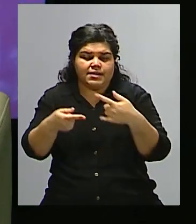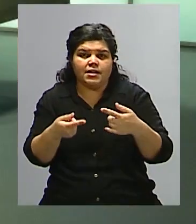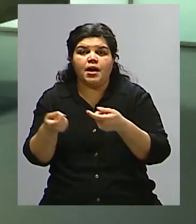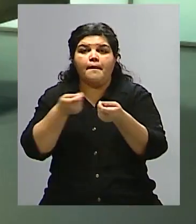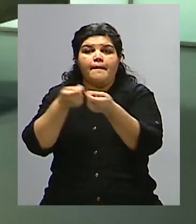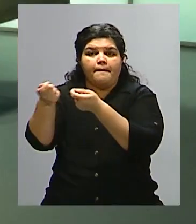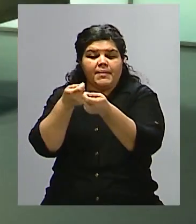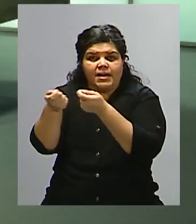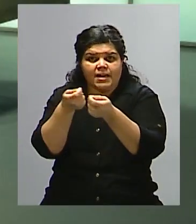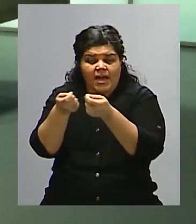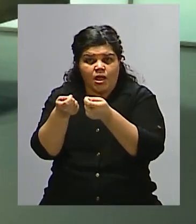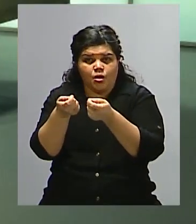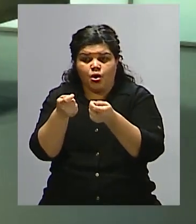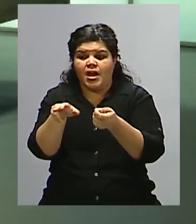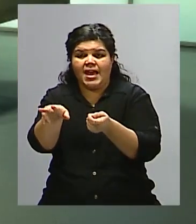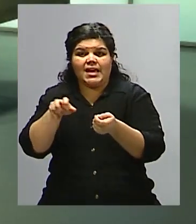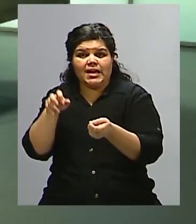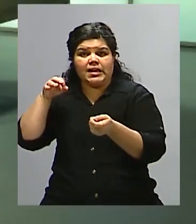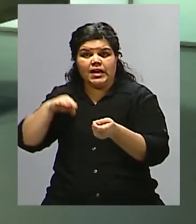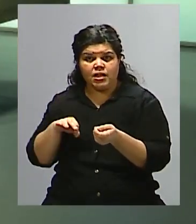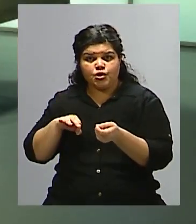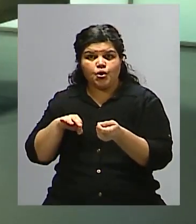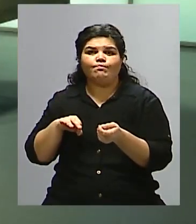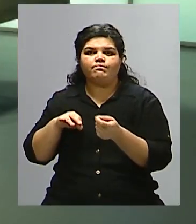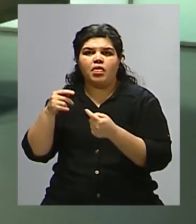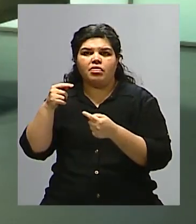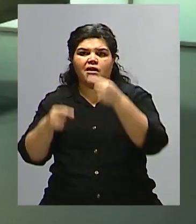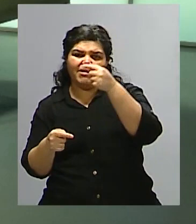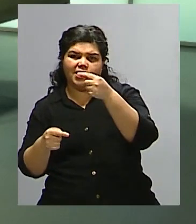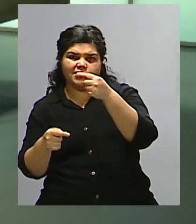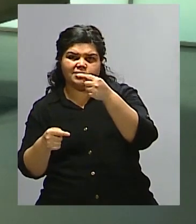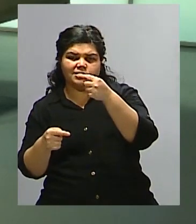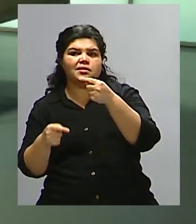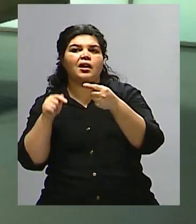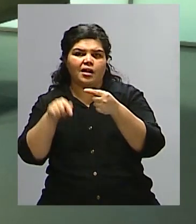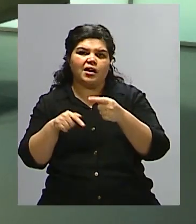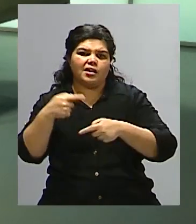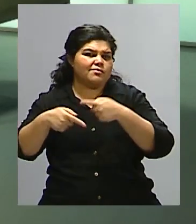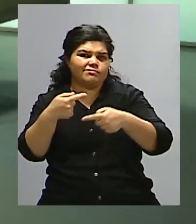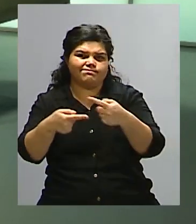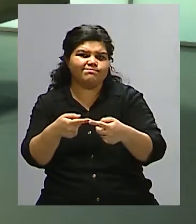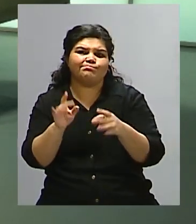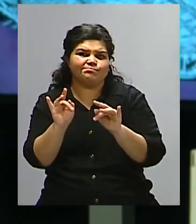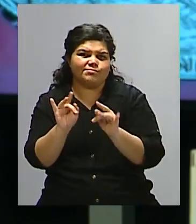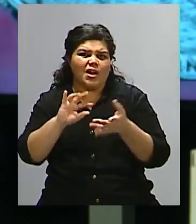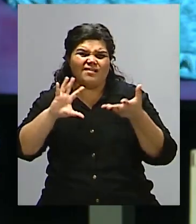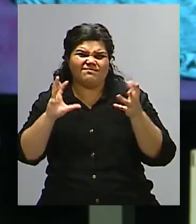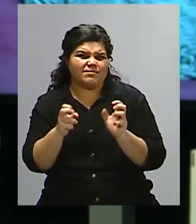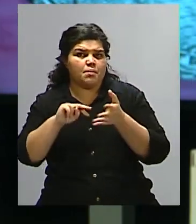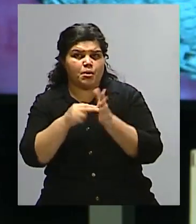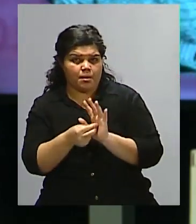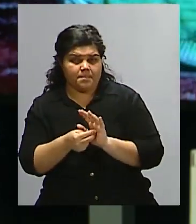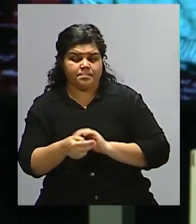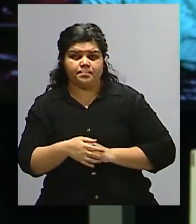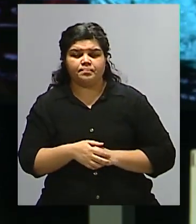los recursos ingresantes a financiar el sistema. Y bueno, eso produce grandes desequilibrios. Ahora, pensando en la pandemia,